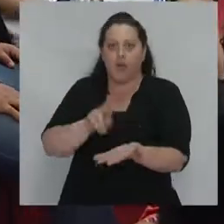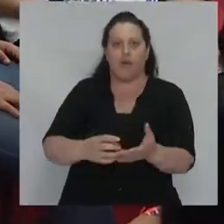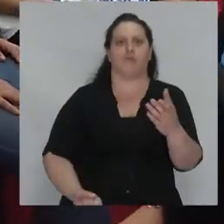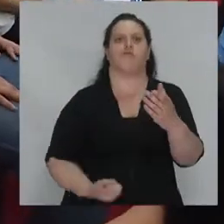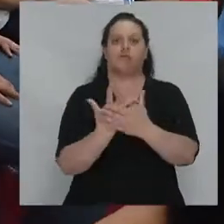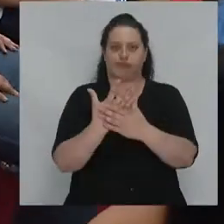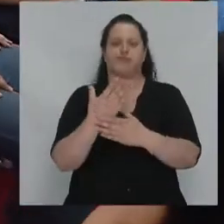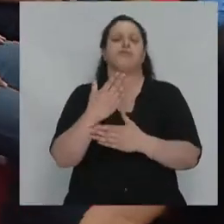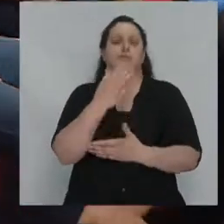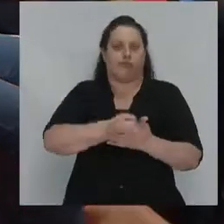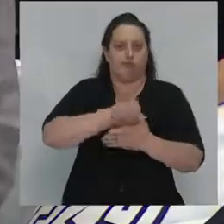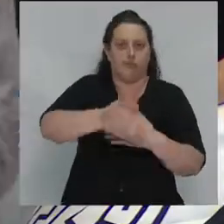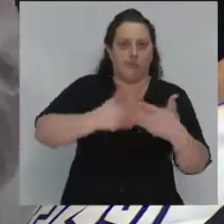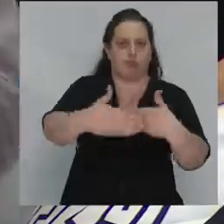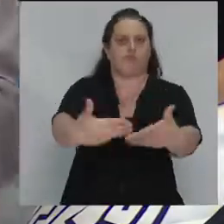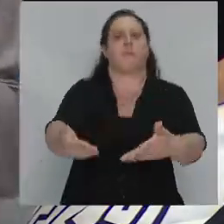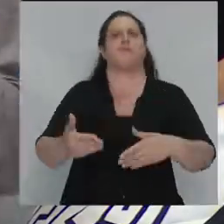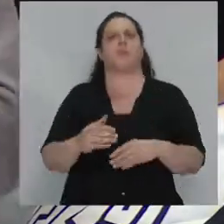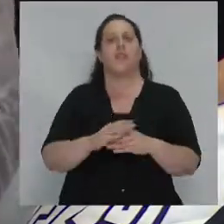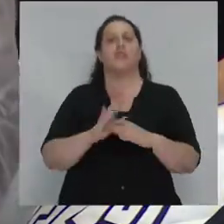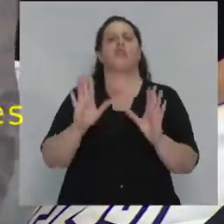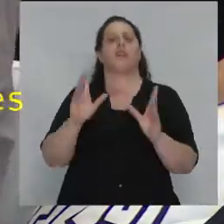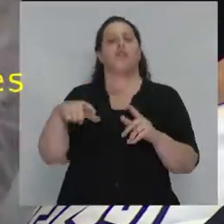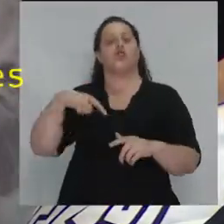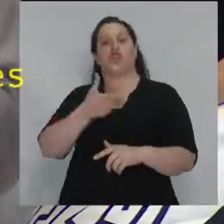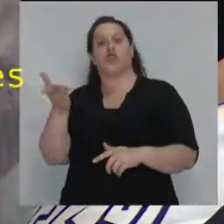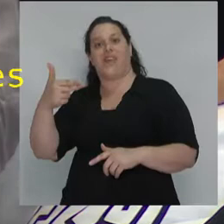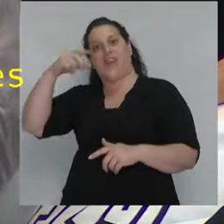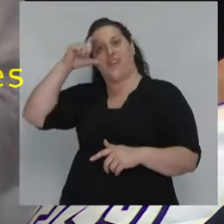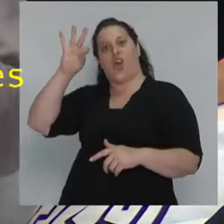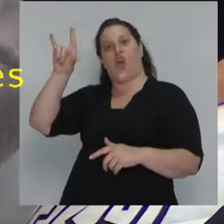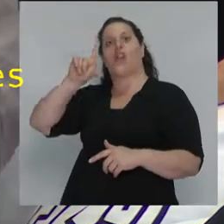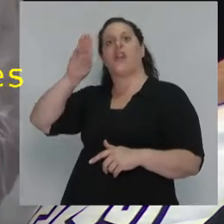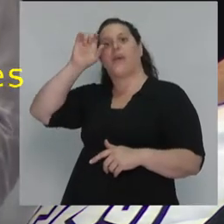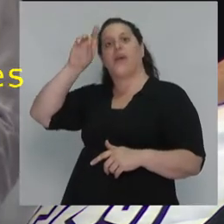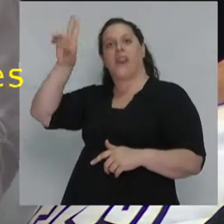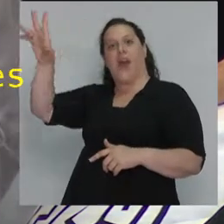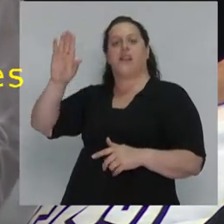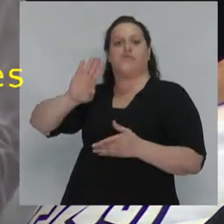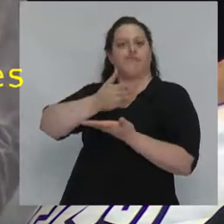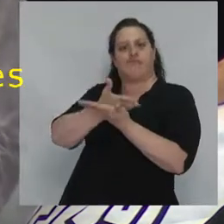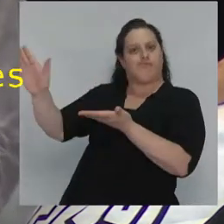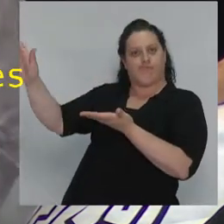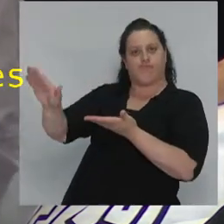desplazando la sociedad neoliberal de individuos maximizantes.